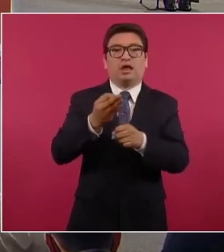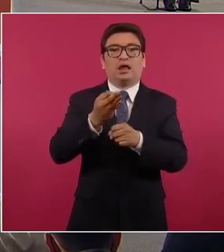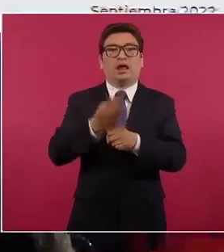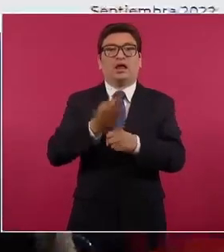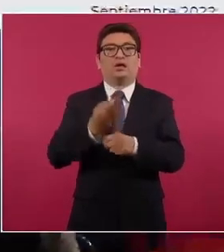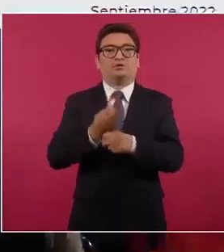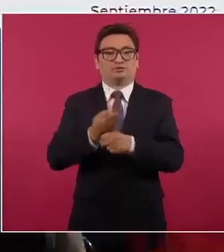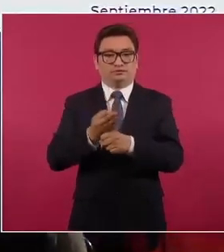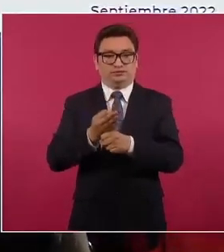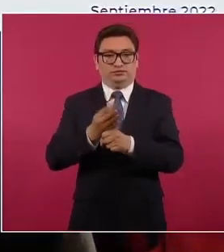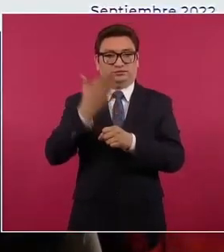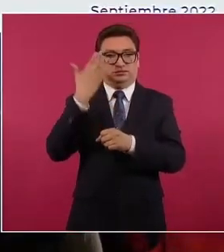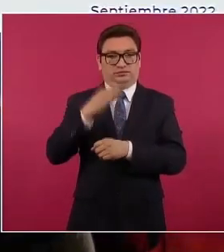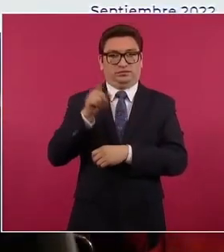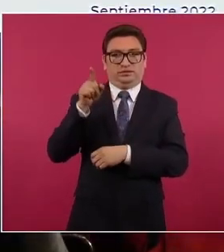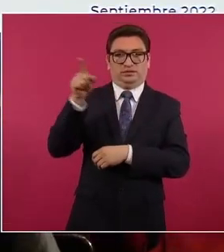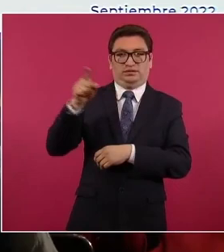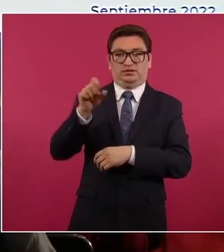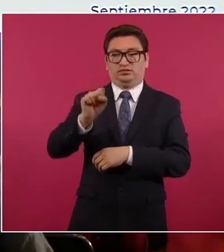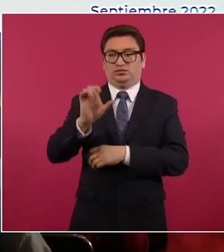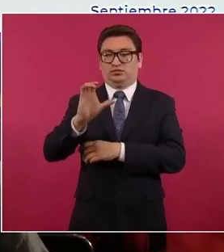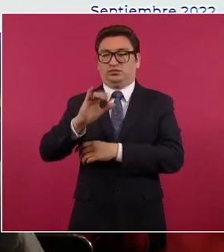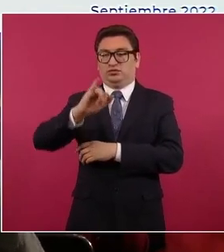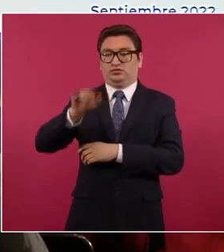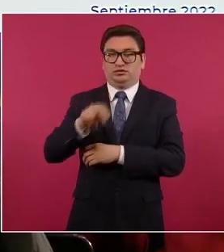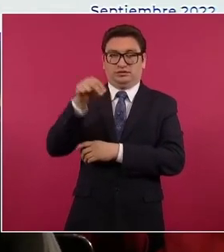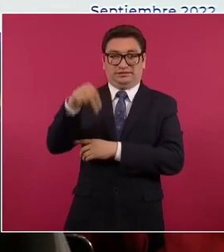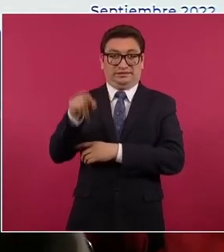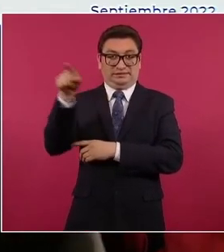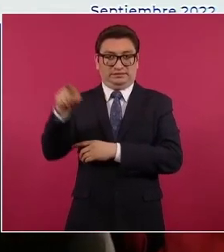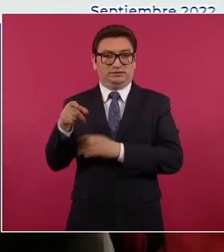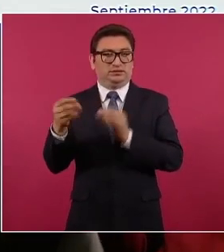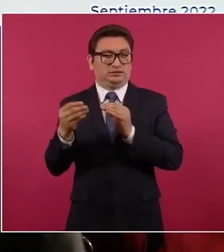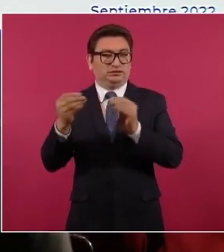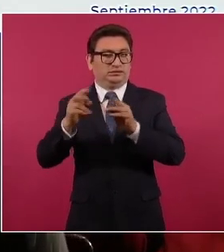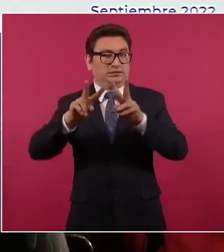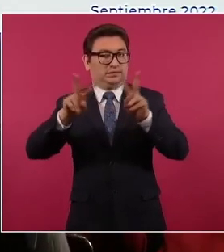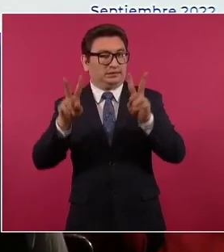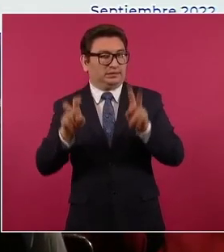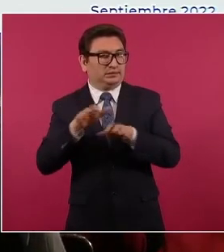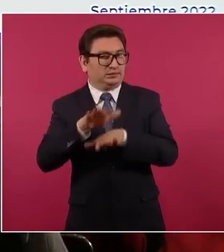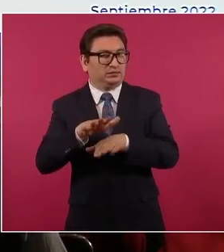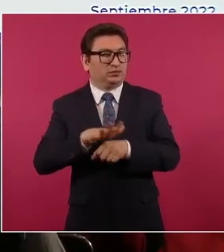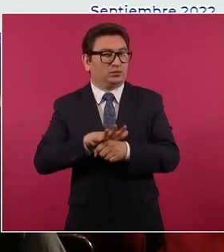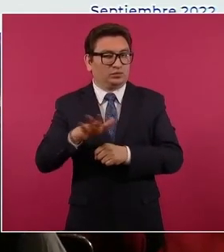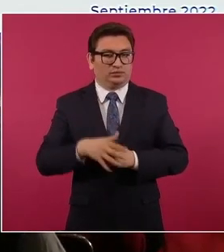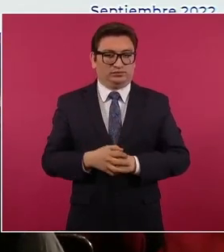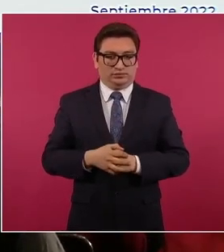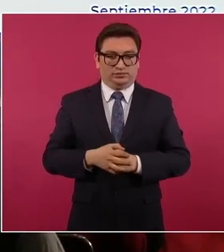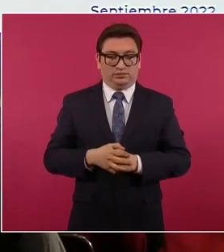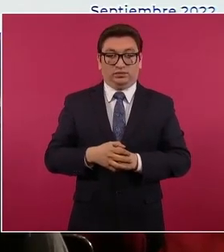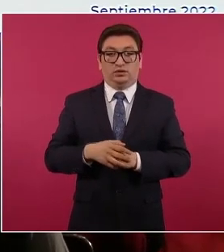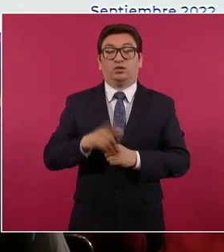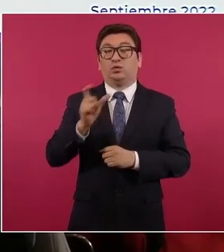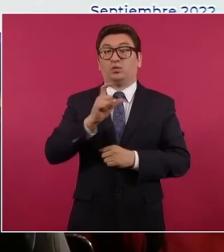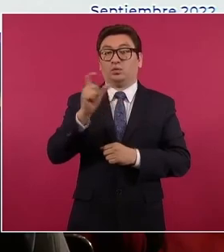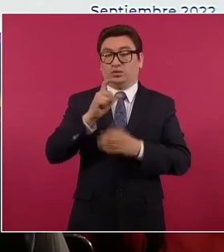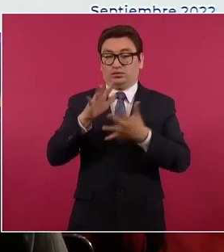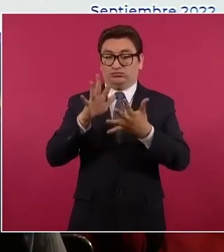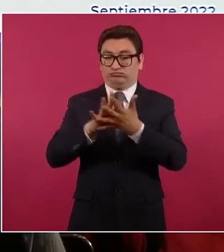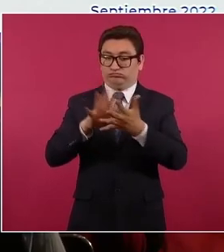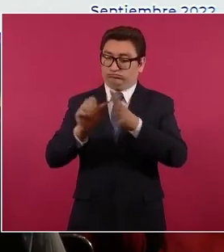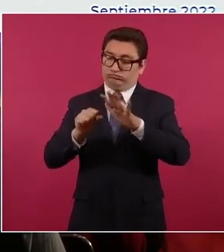libra en la Suprema Corte de Justicia de la Nación y que tiene que ver con la prisión preventiva